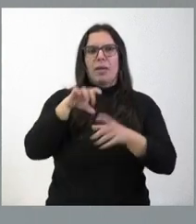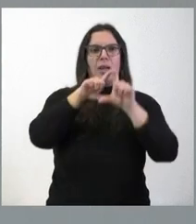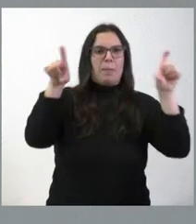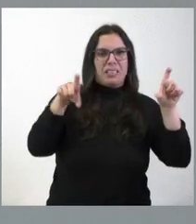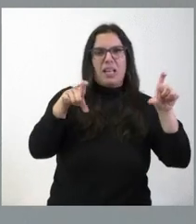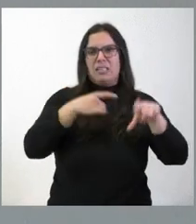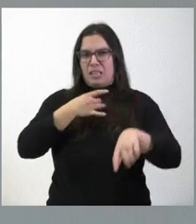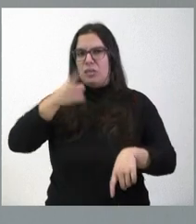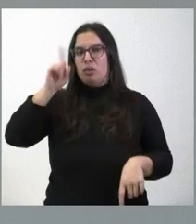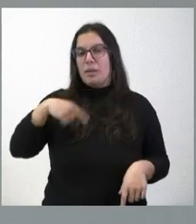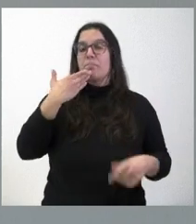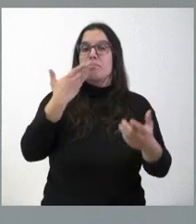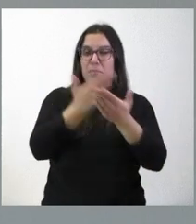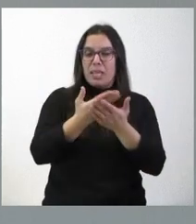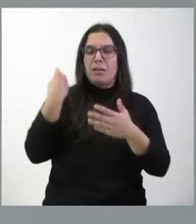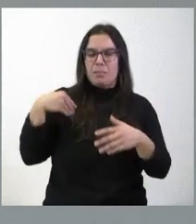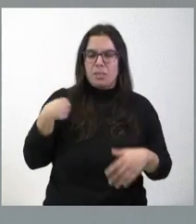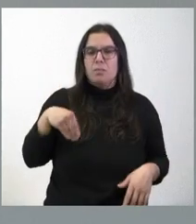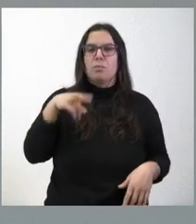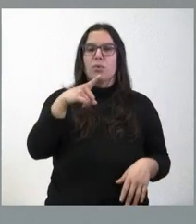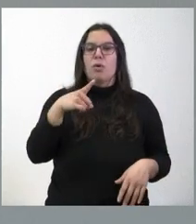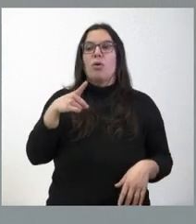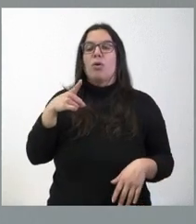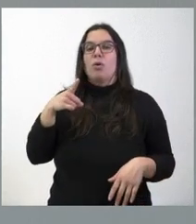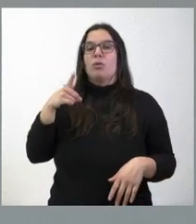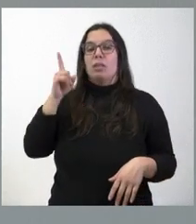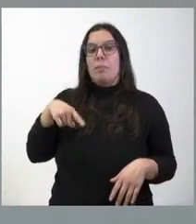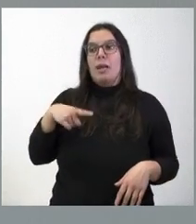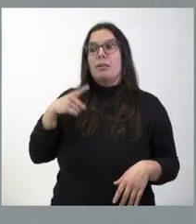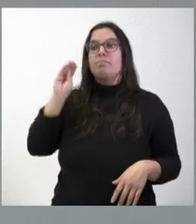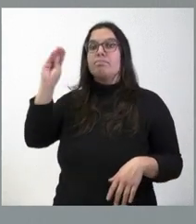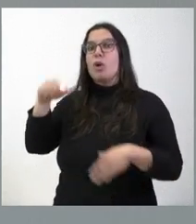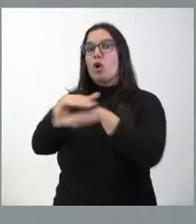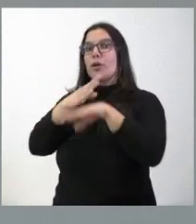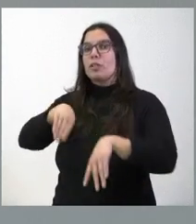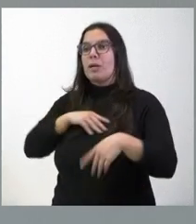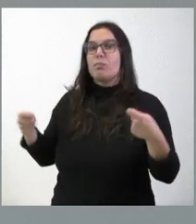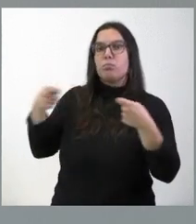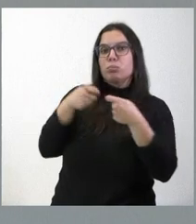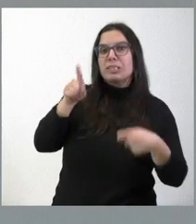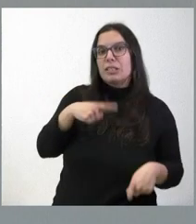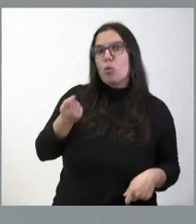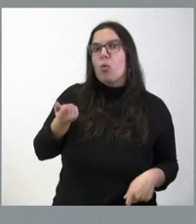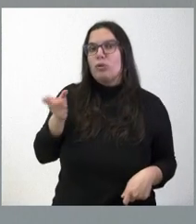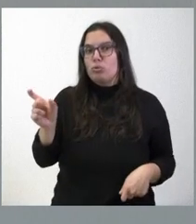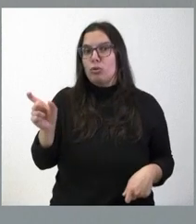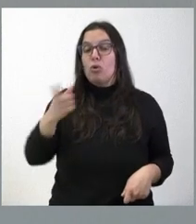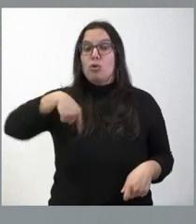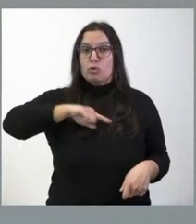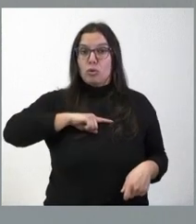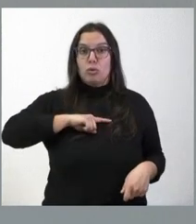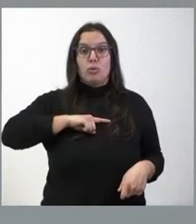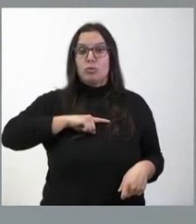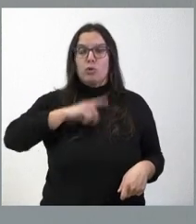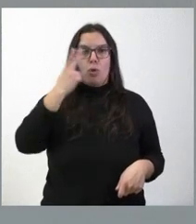también se solicitó acudir al Gobierno de España para ver qué ponían ellos. Nosotros, ya les digo, vamos a poner lo que nos